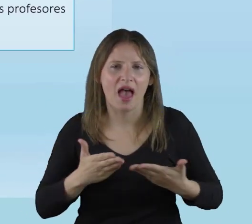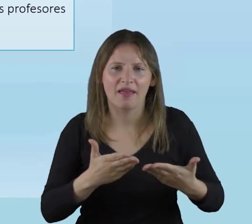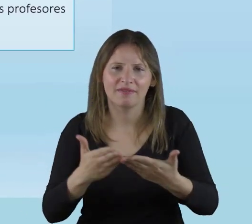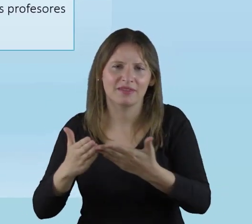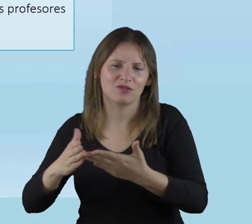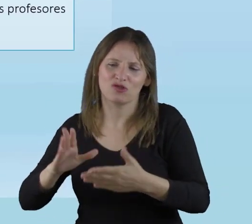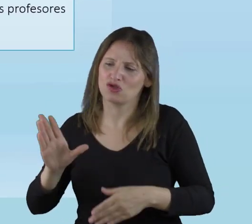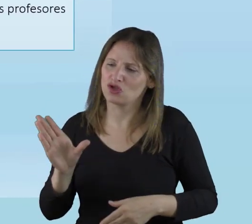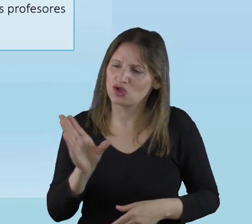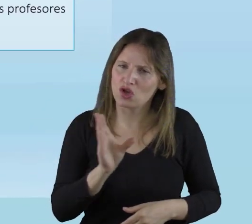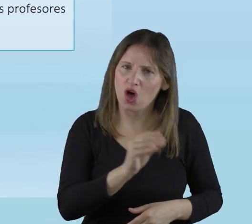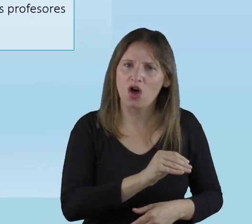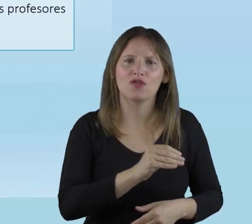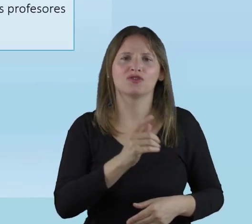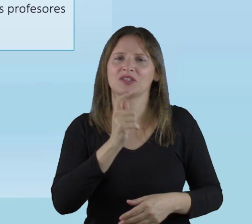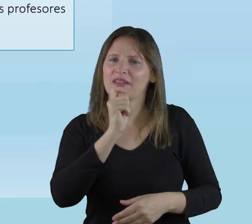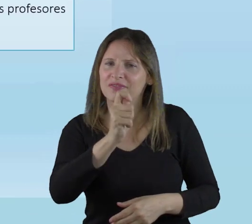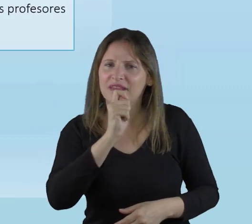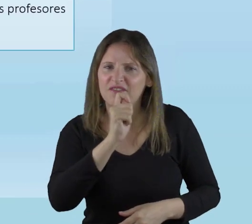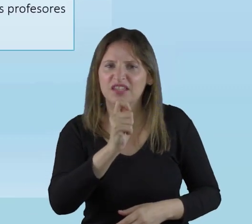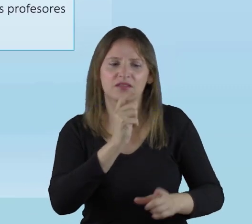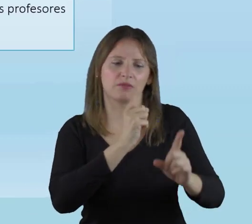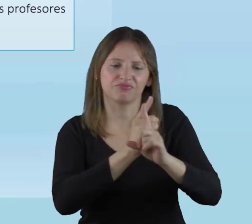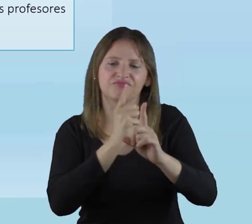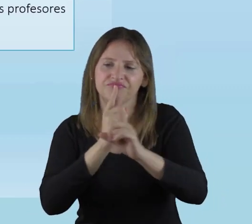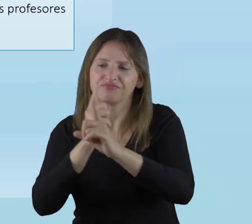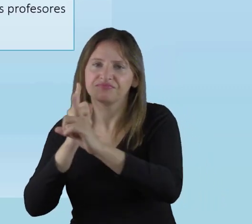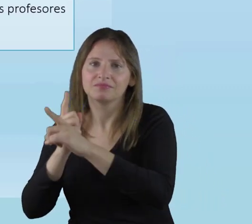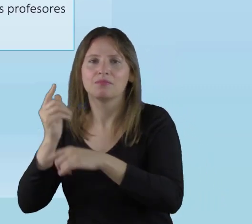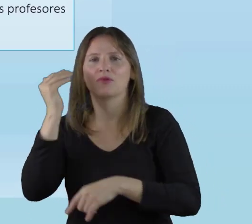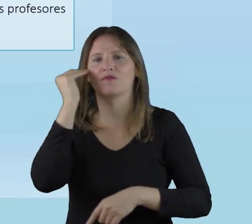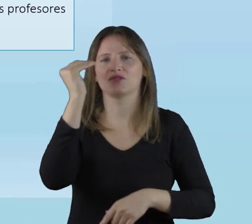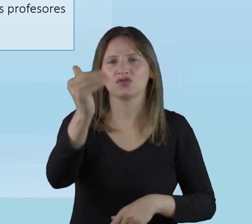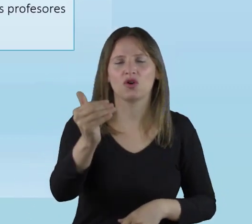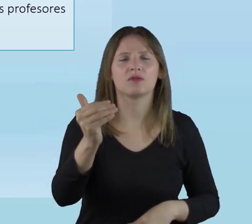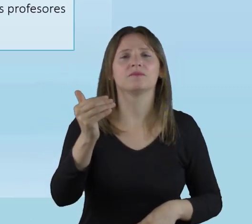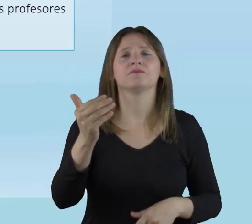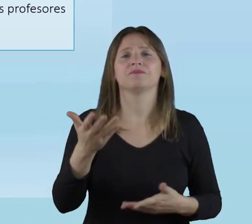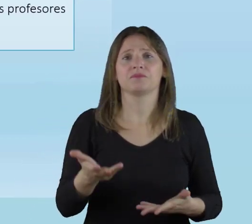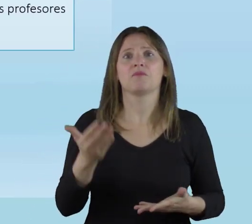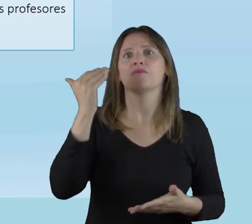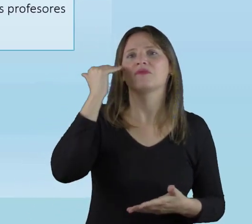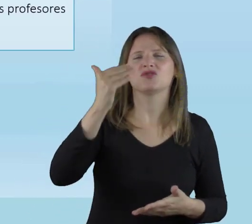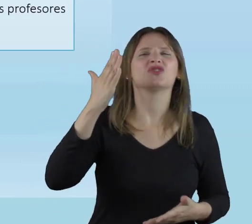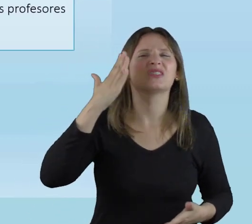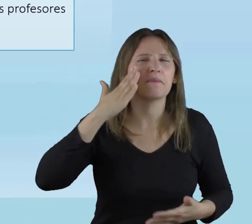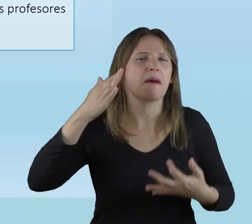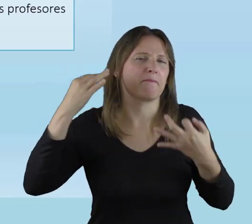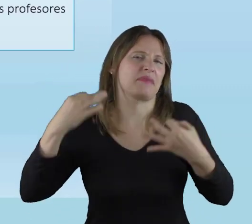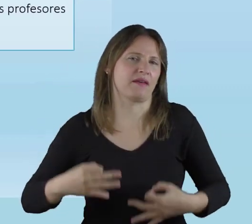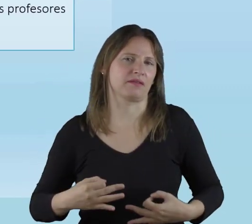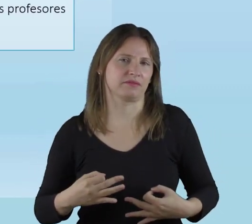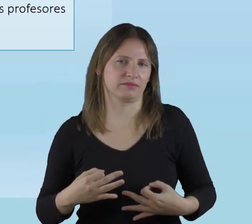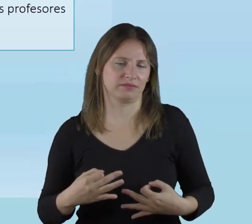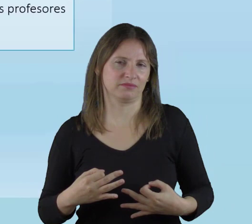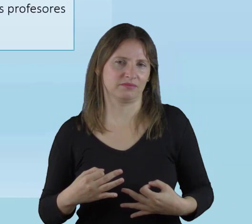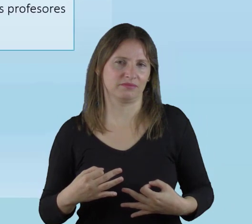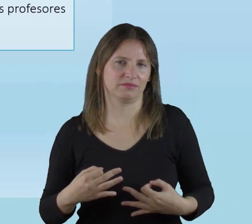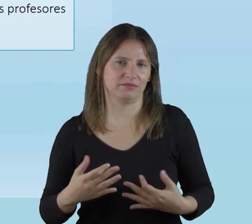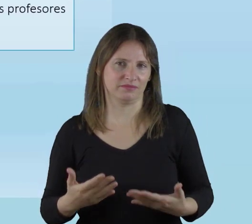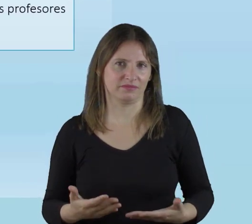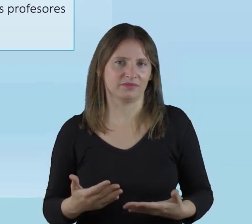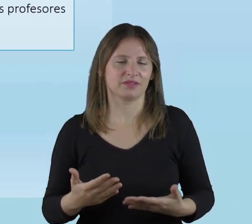las familias, los estudiantes tengan entrevista con los docentes, que los docentes se